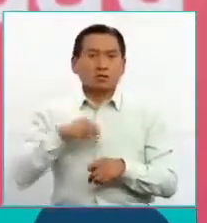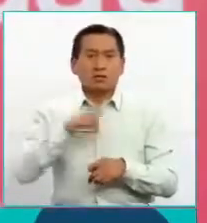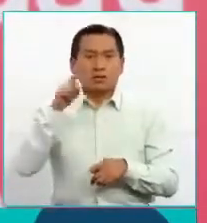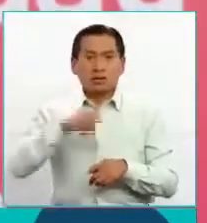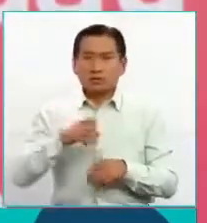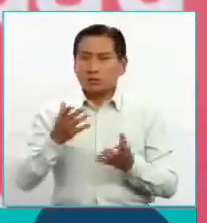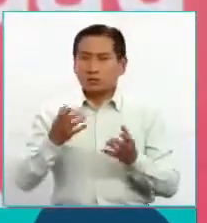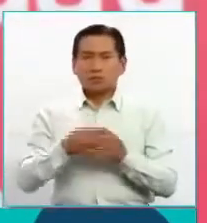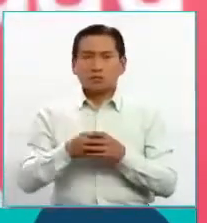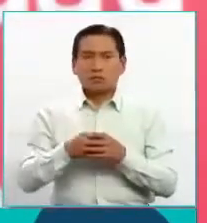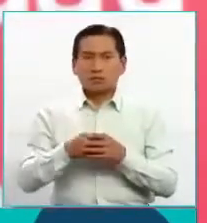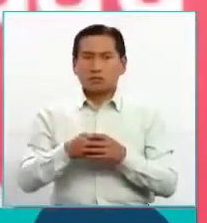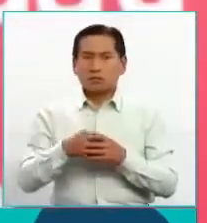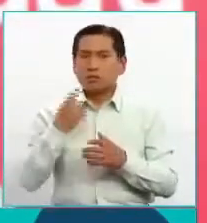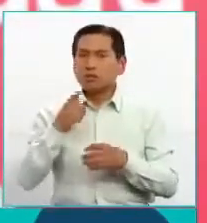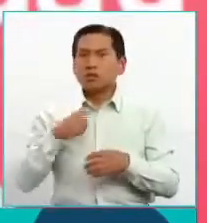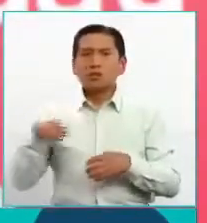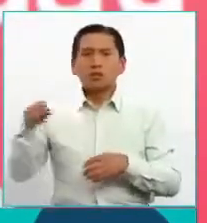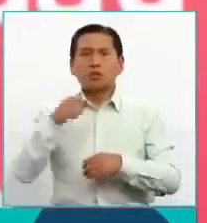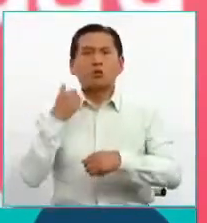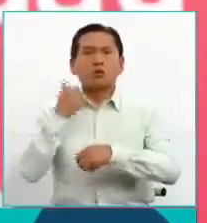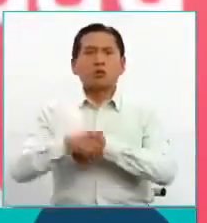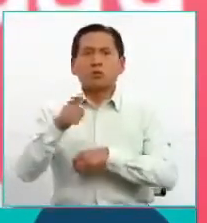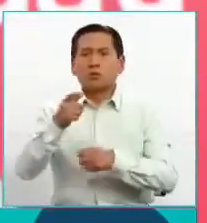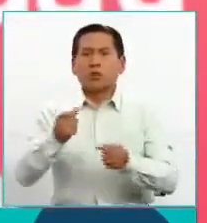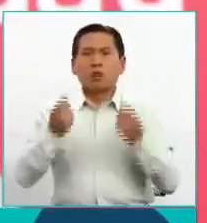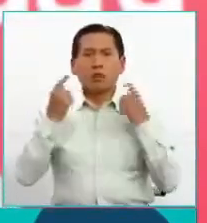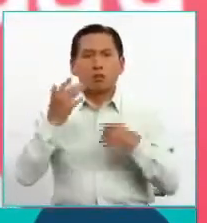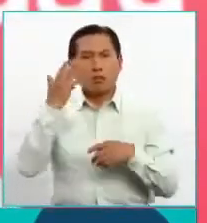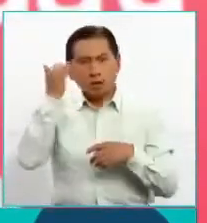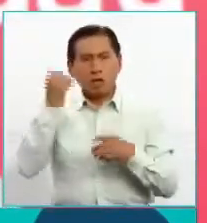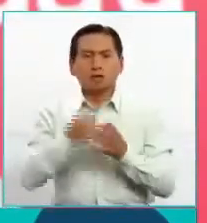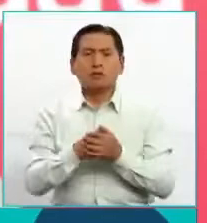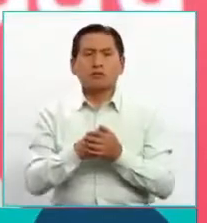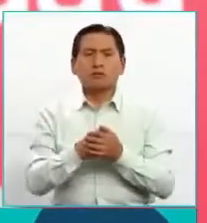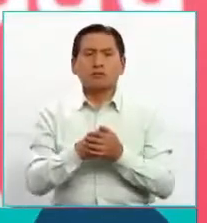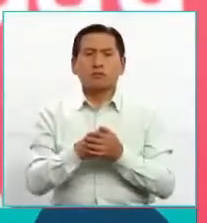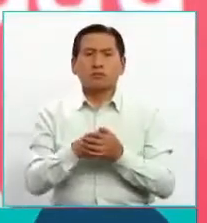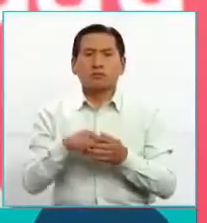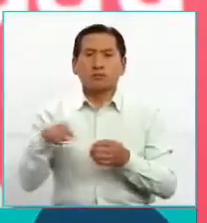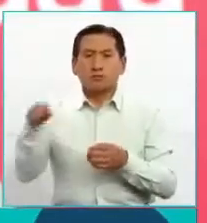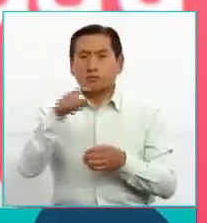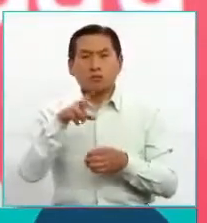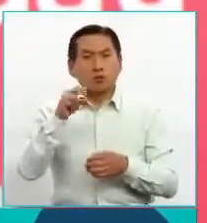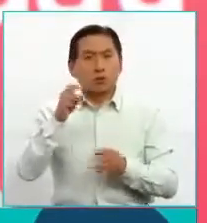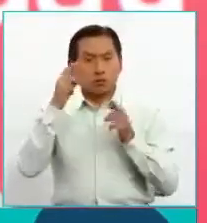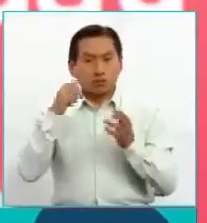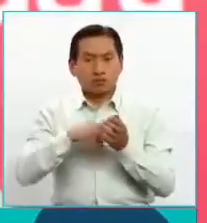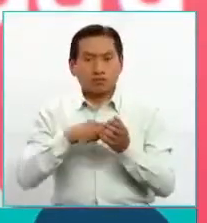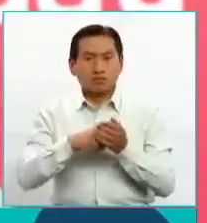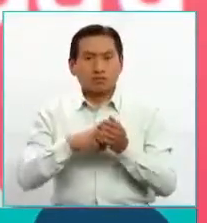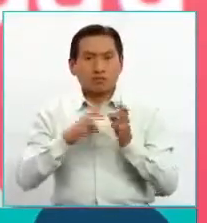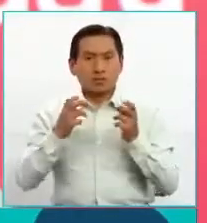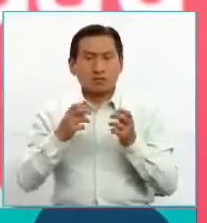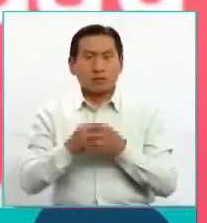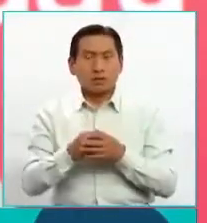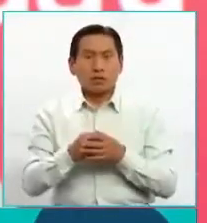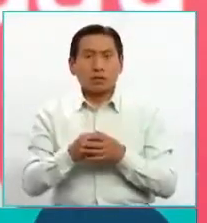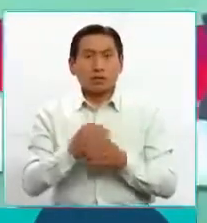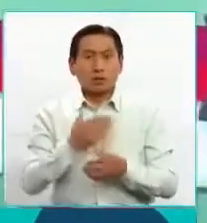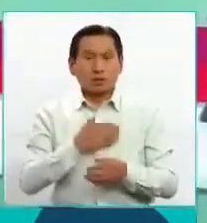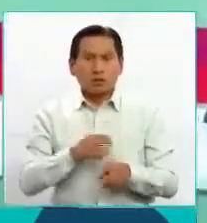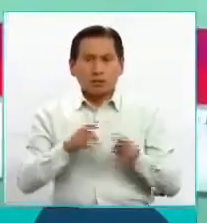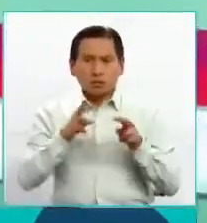encontrar los responsables. ¿Por qué no cumplieron? No cumplir en la función pública, para mí,